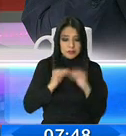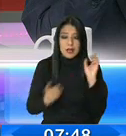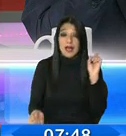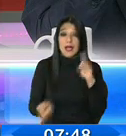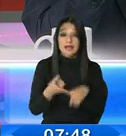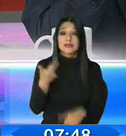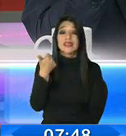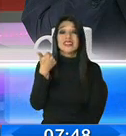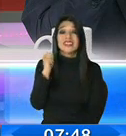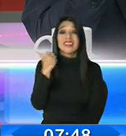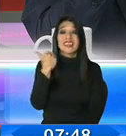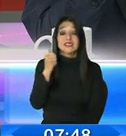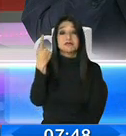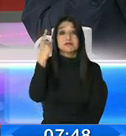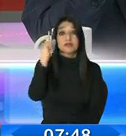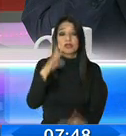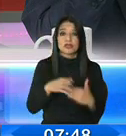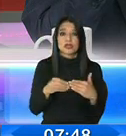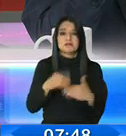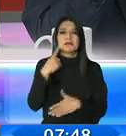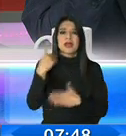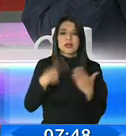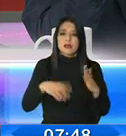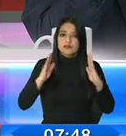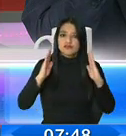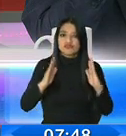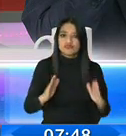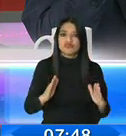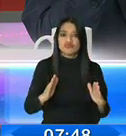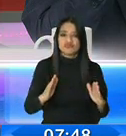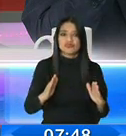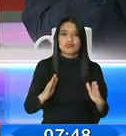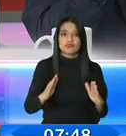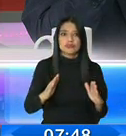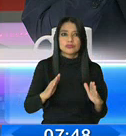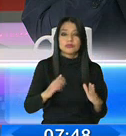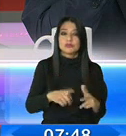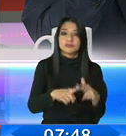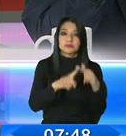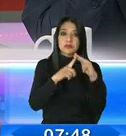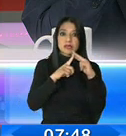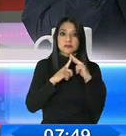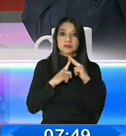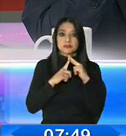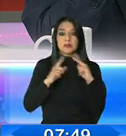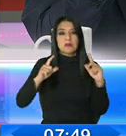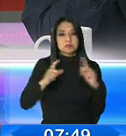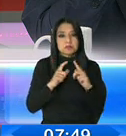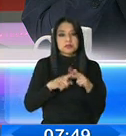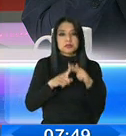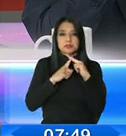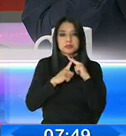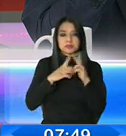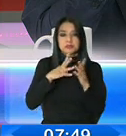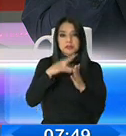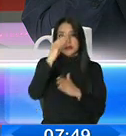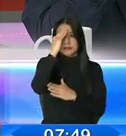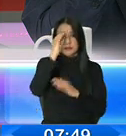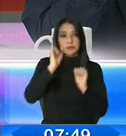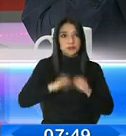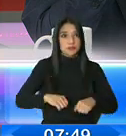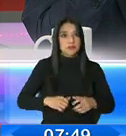millones de dólares para poder atender en micro créditos y pequeños créditos para los emprendedores.